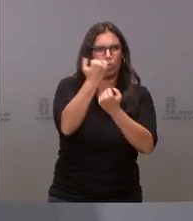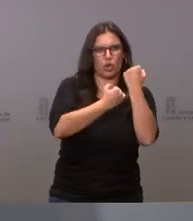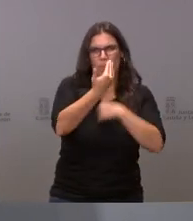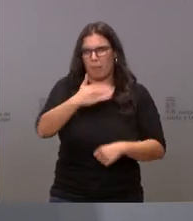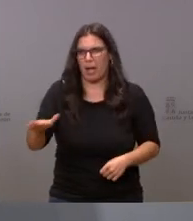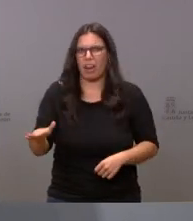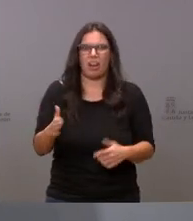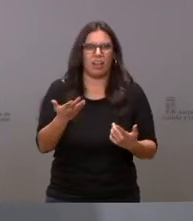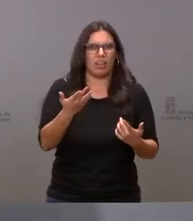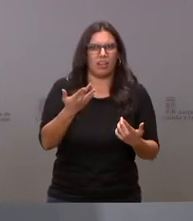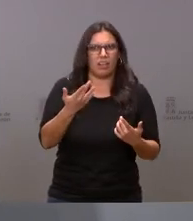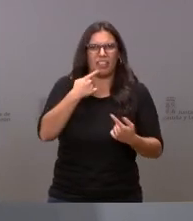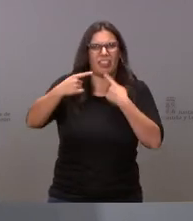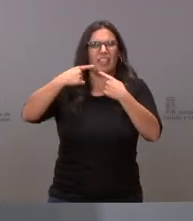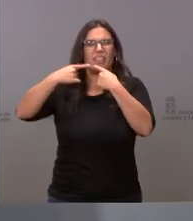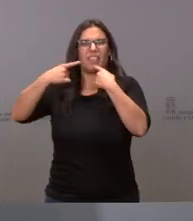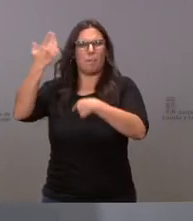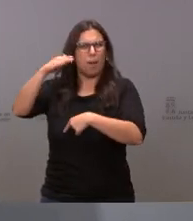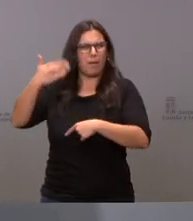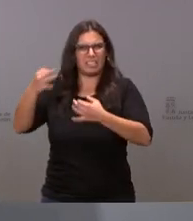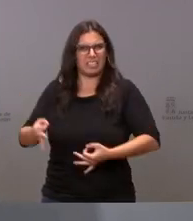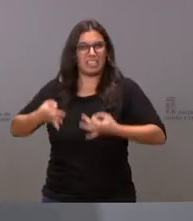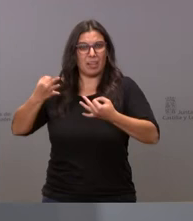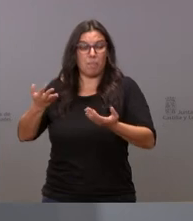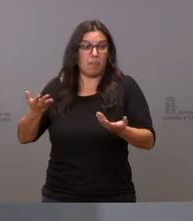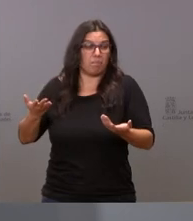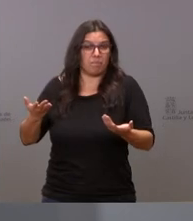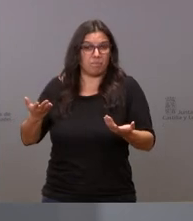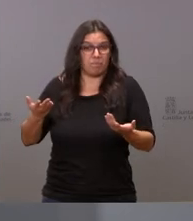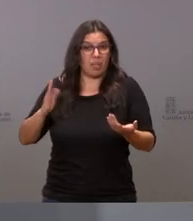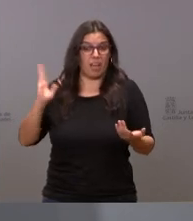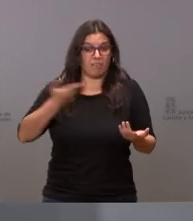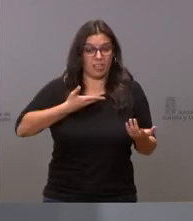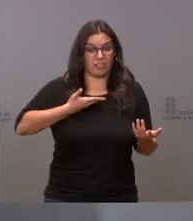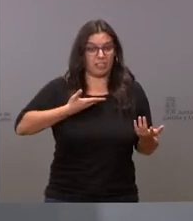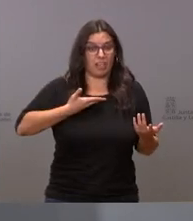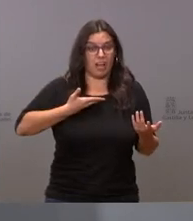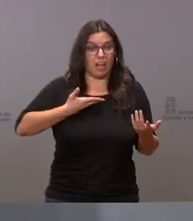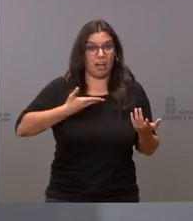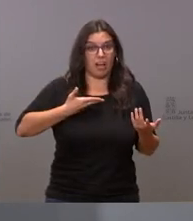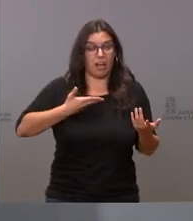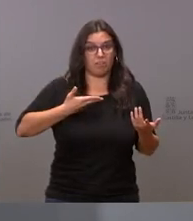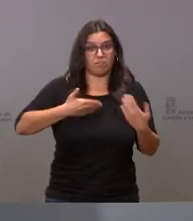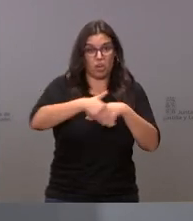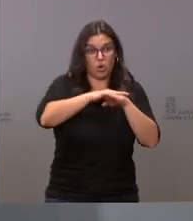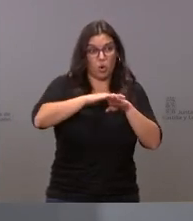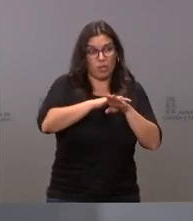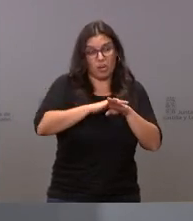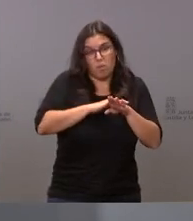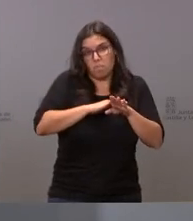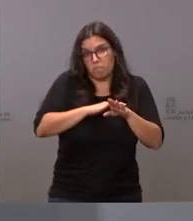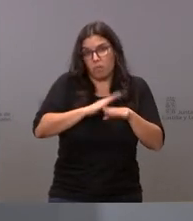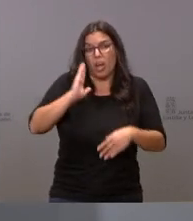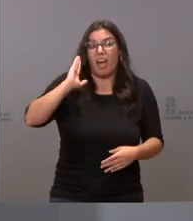mal de todo no sólo perjudica al gobierno de la junta sino